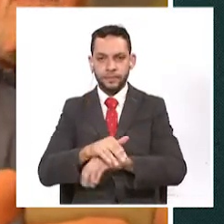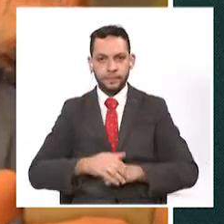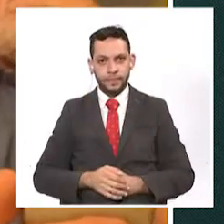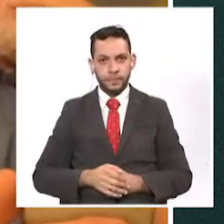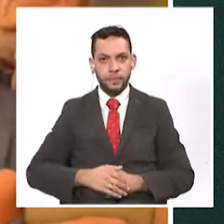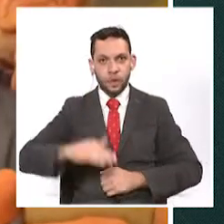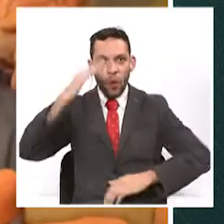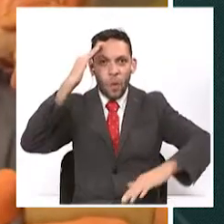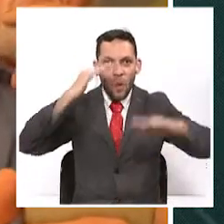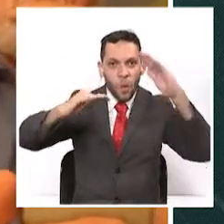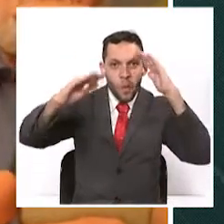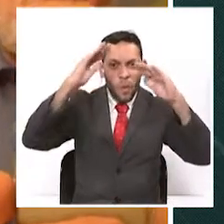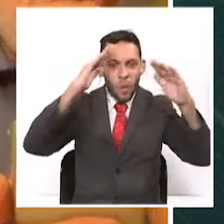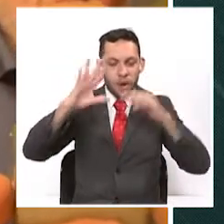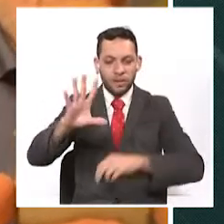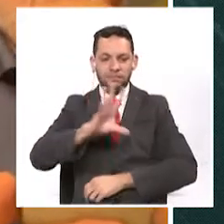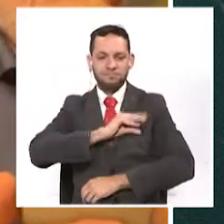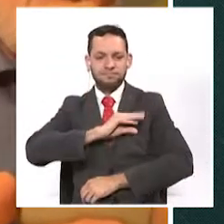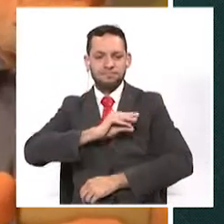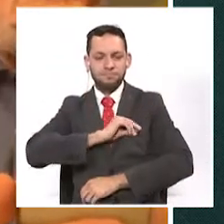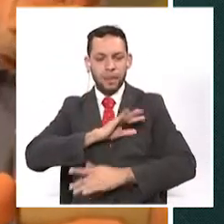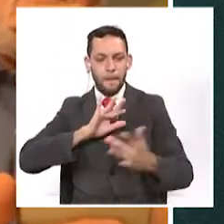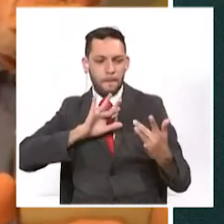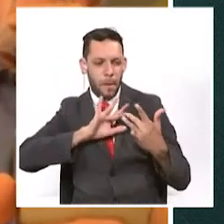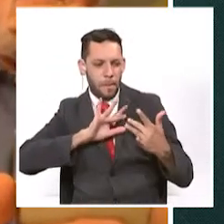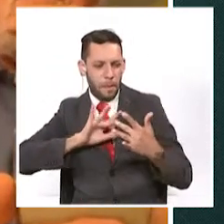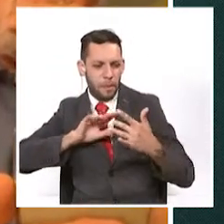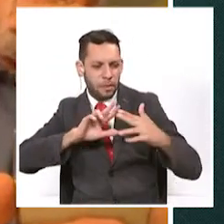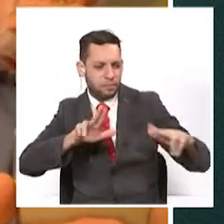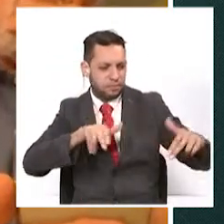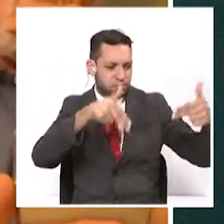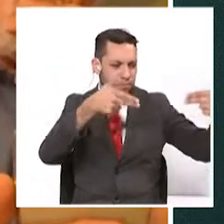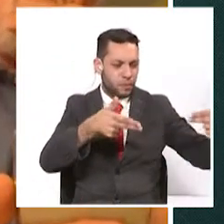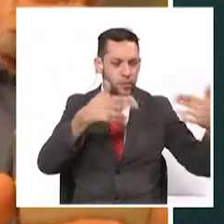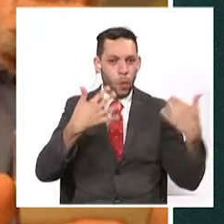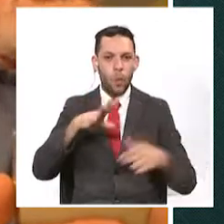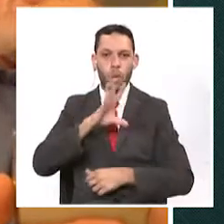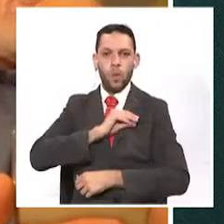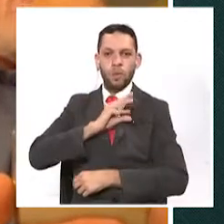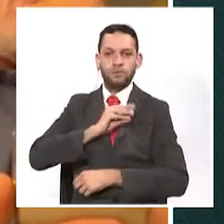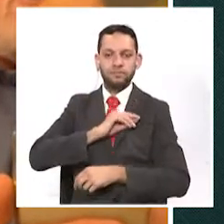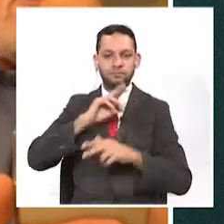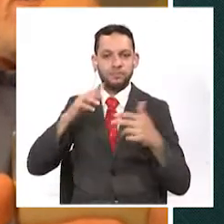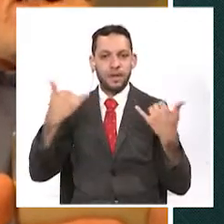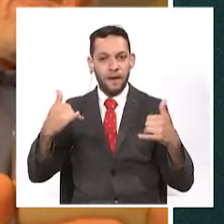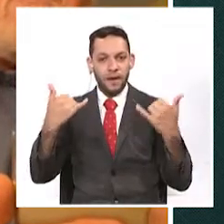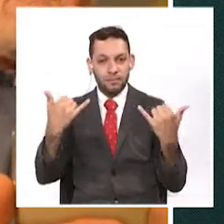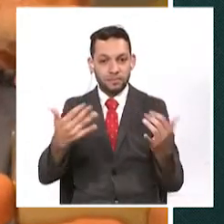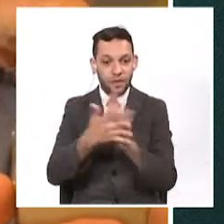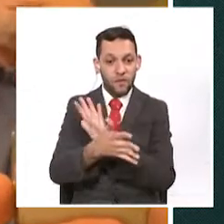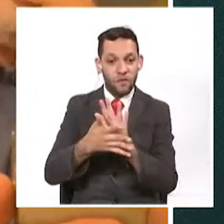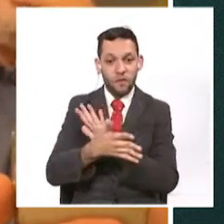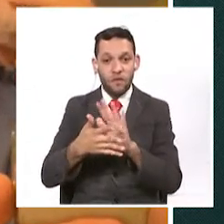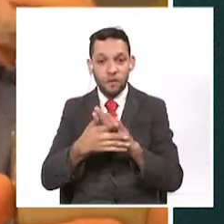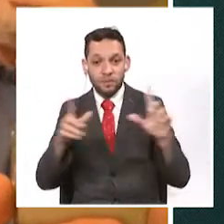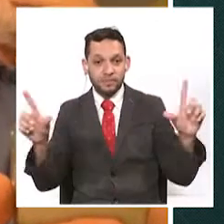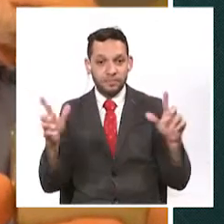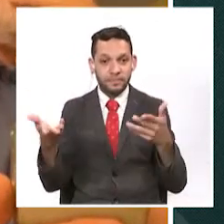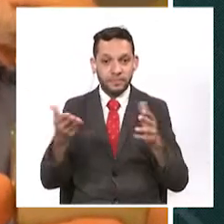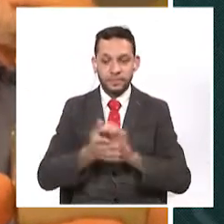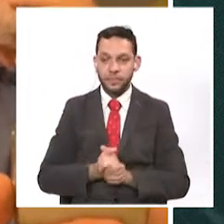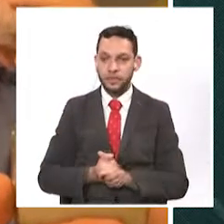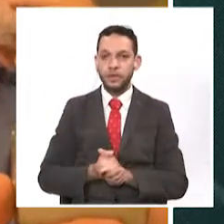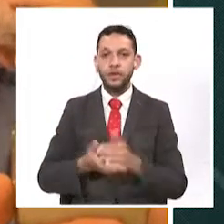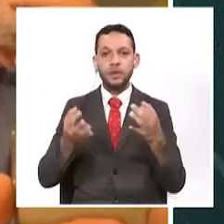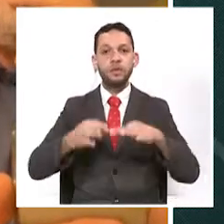El placer es mío, Marcelo. Qué alegría estar de nuevo como si estuviese allá en mi tierrita caldense. Bueno, don Joaquín,